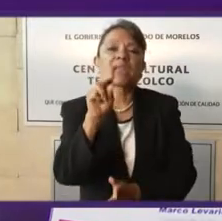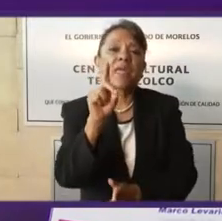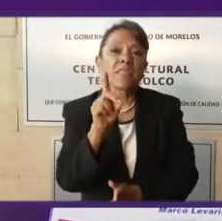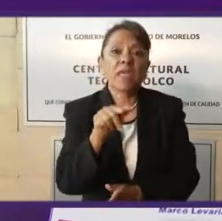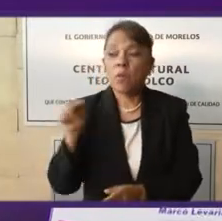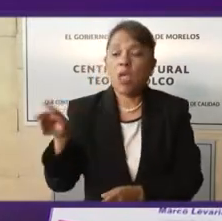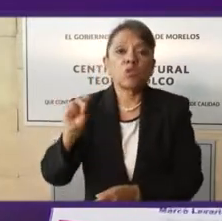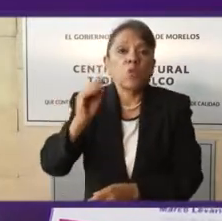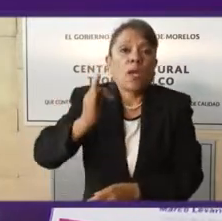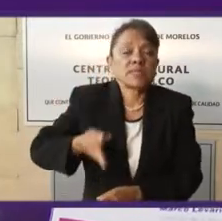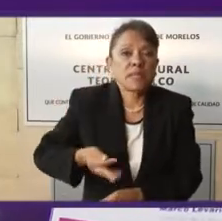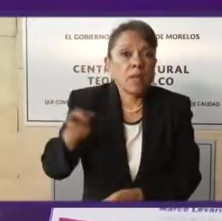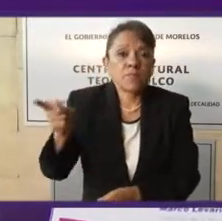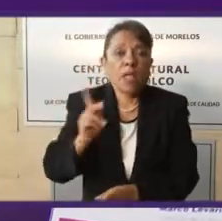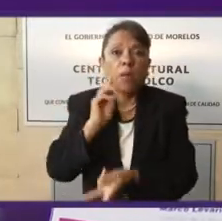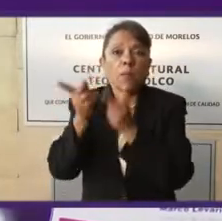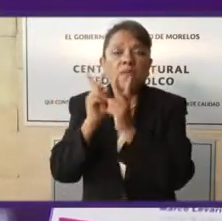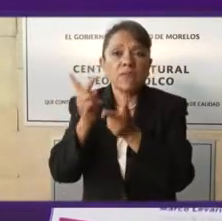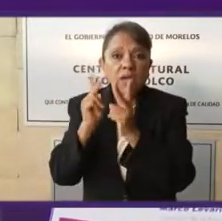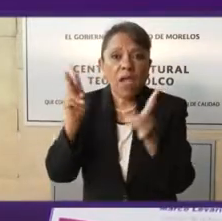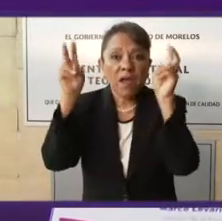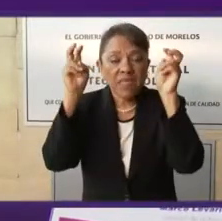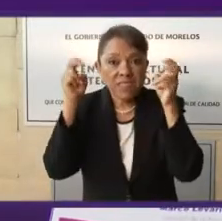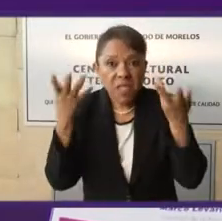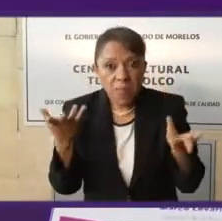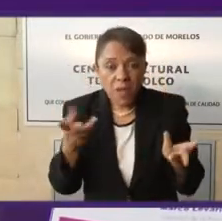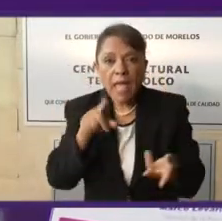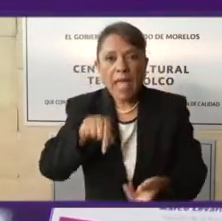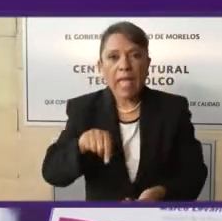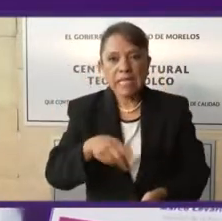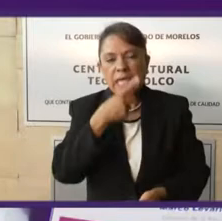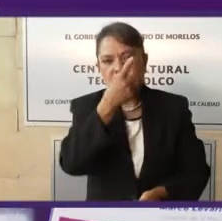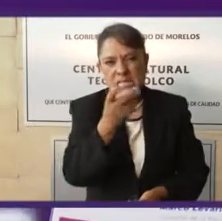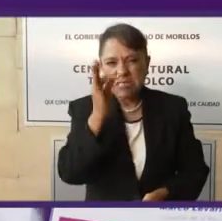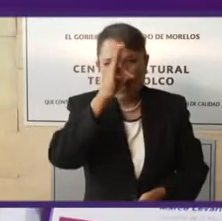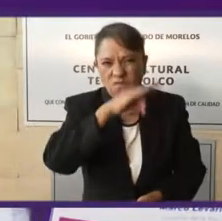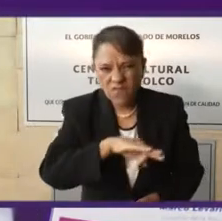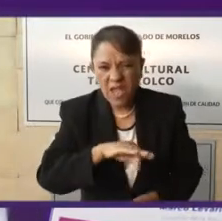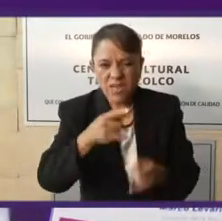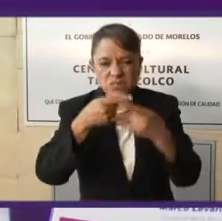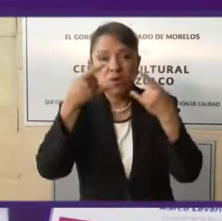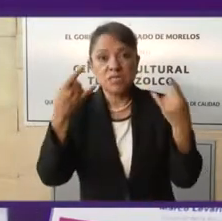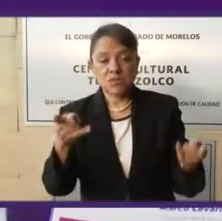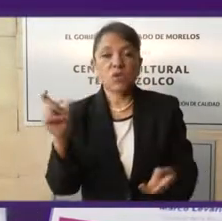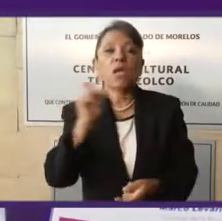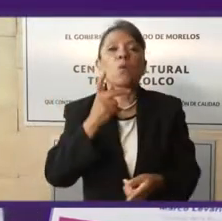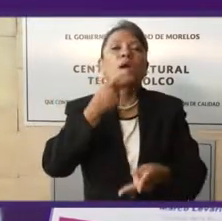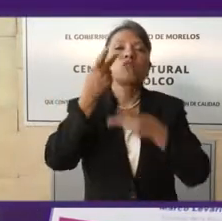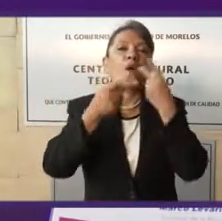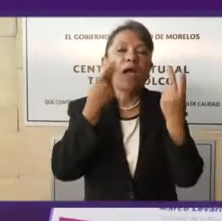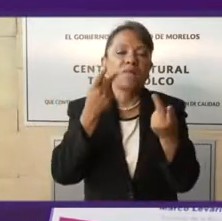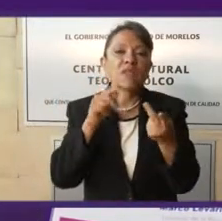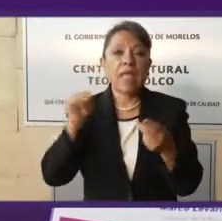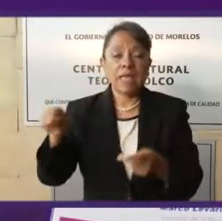aceptó sentarse a discutir el tema y aquí se falsea a la historia cuando se habla de esto.